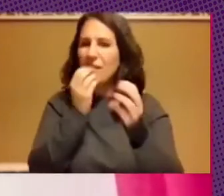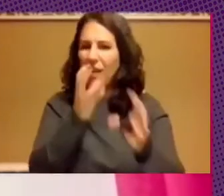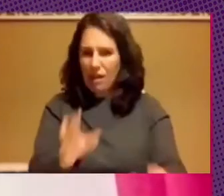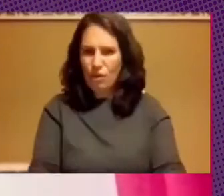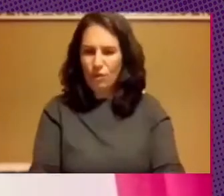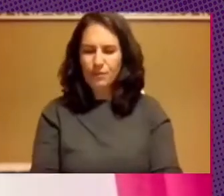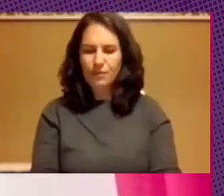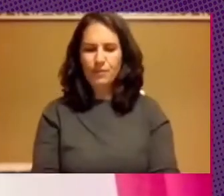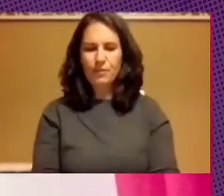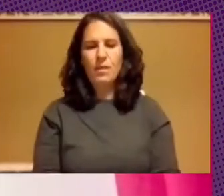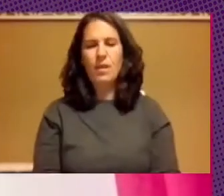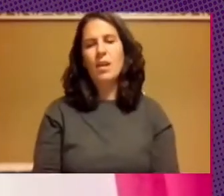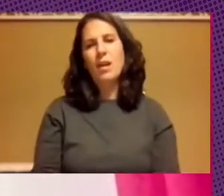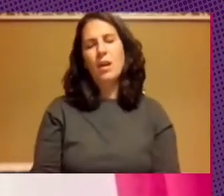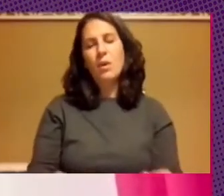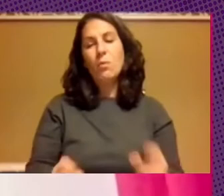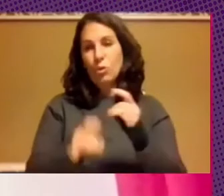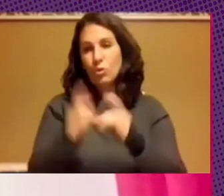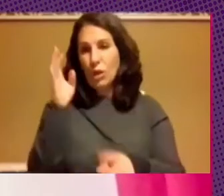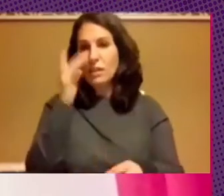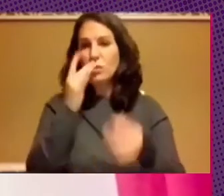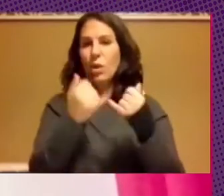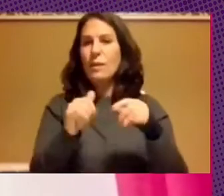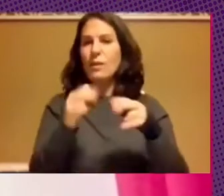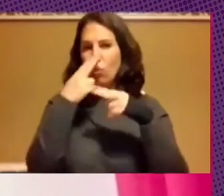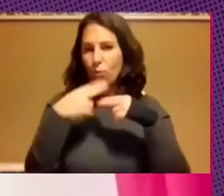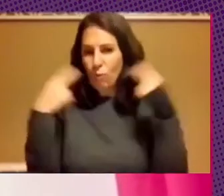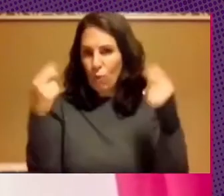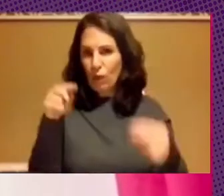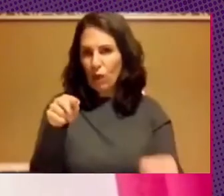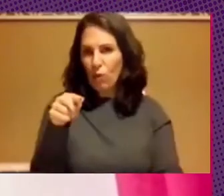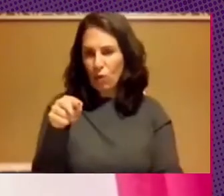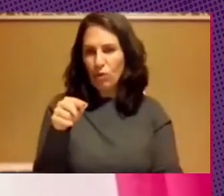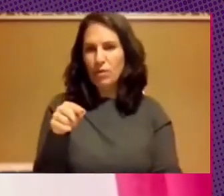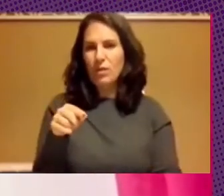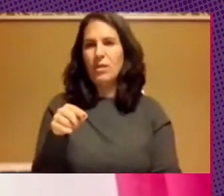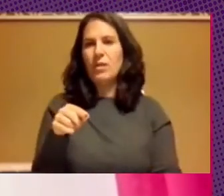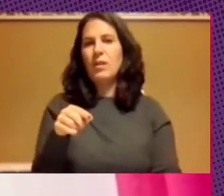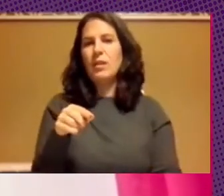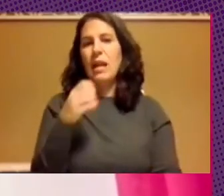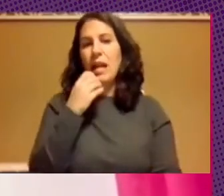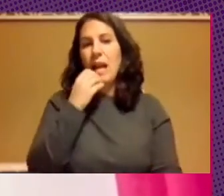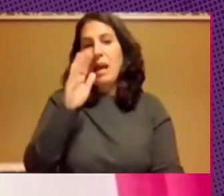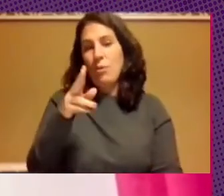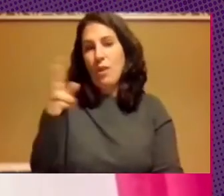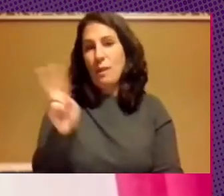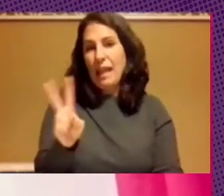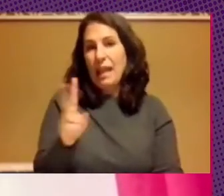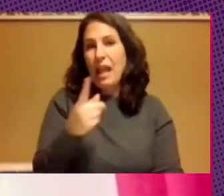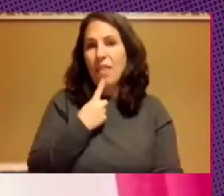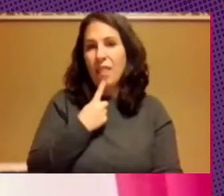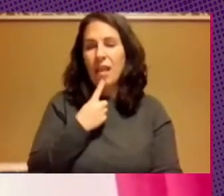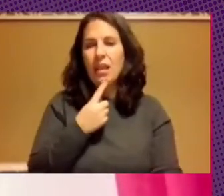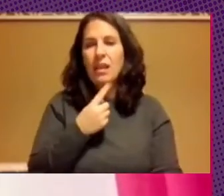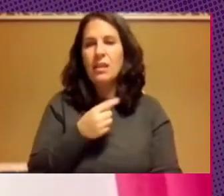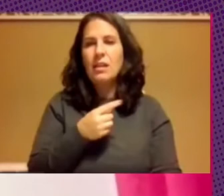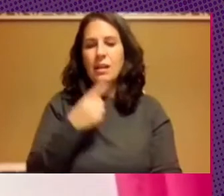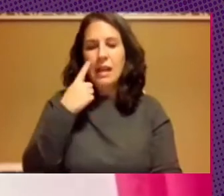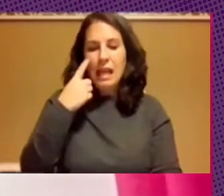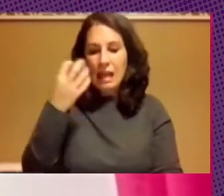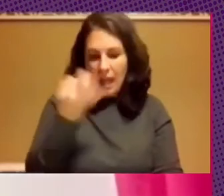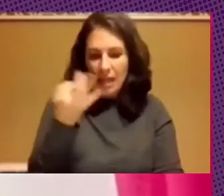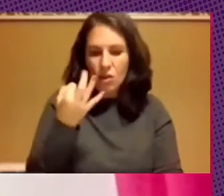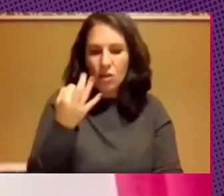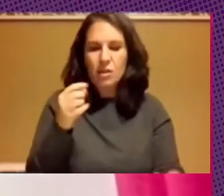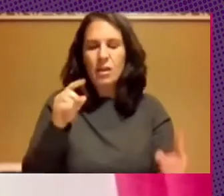bueno por suerte se trata de un evento público lo cual como ponía el ejemplo Virginia no deja igual de tener riesgos y